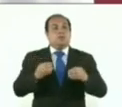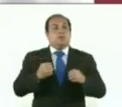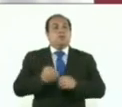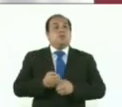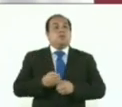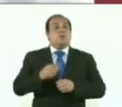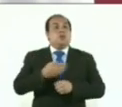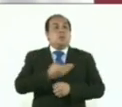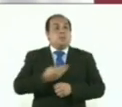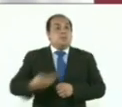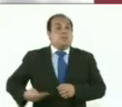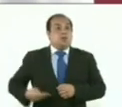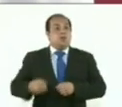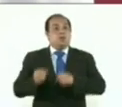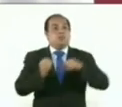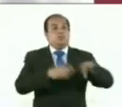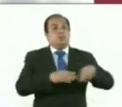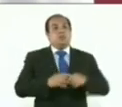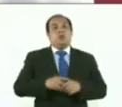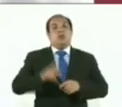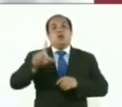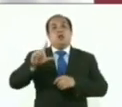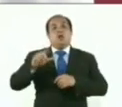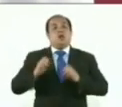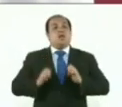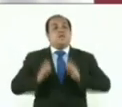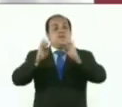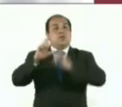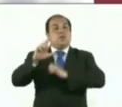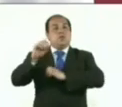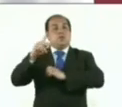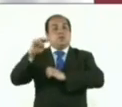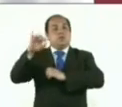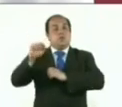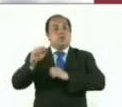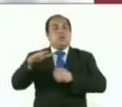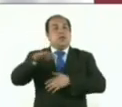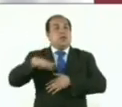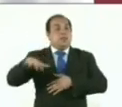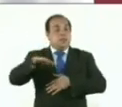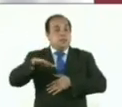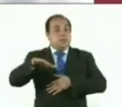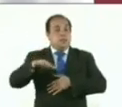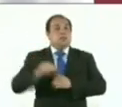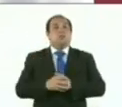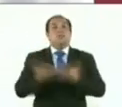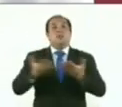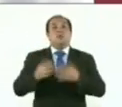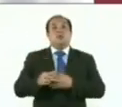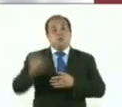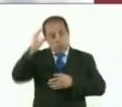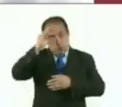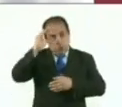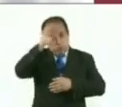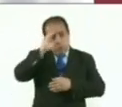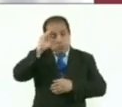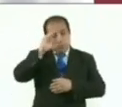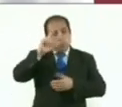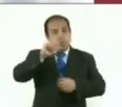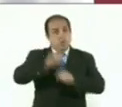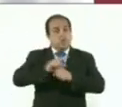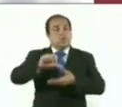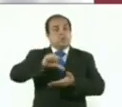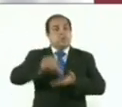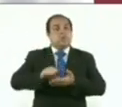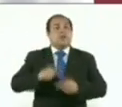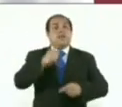abandonar los pinos y hacerlo un centro cultural, acabar con la corrupción y los grandes privilegios y